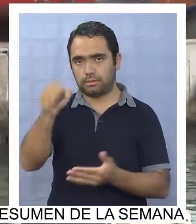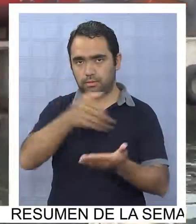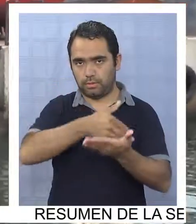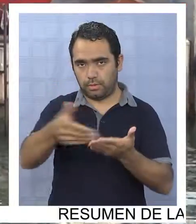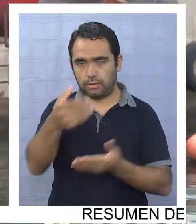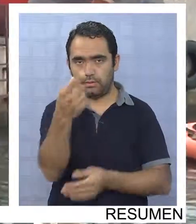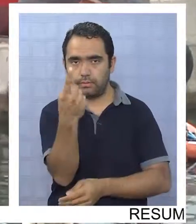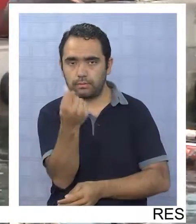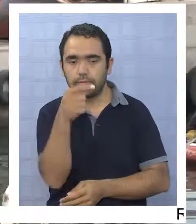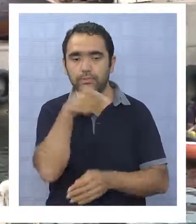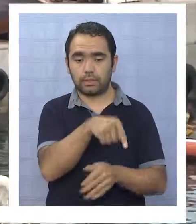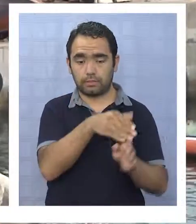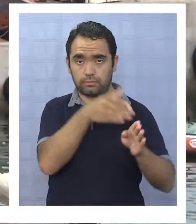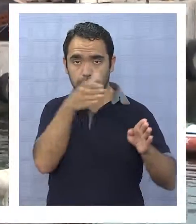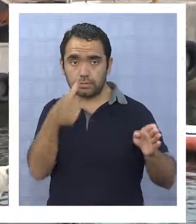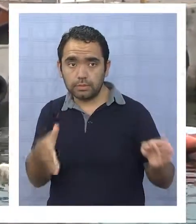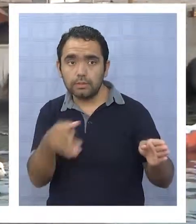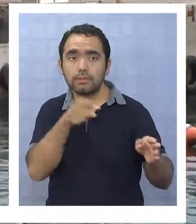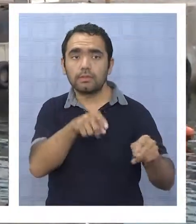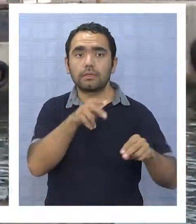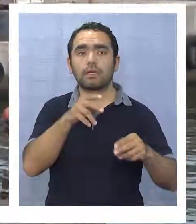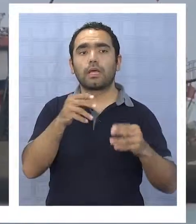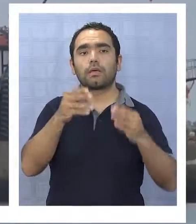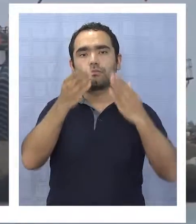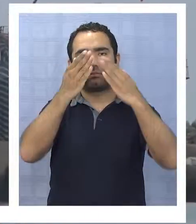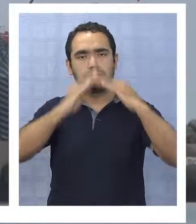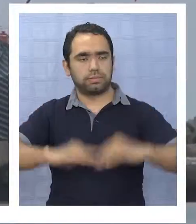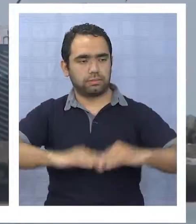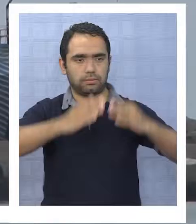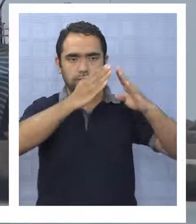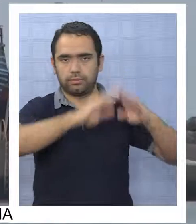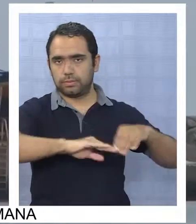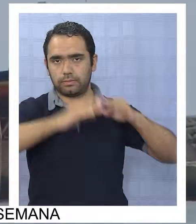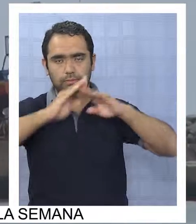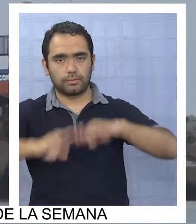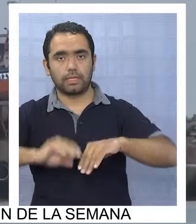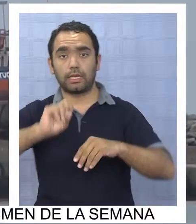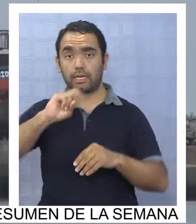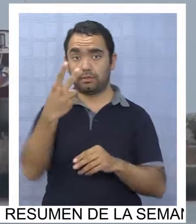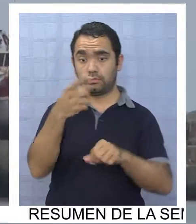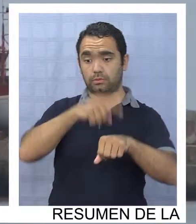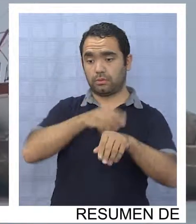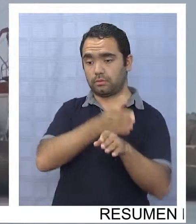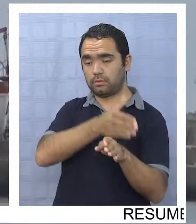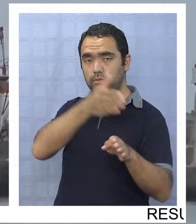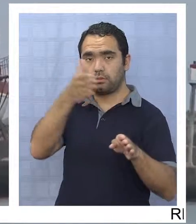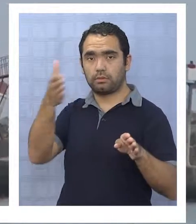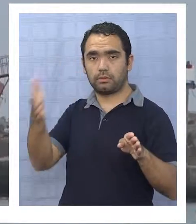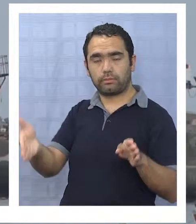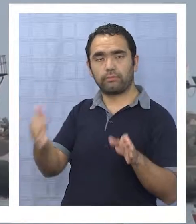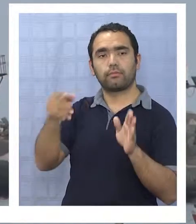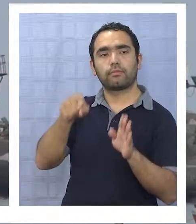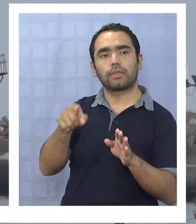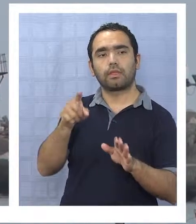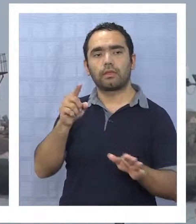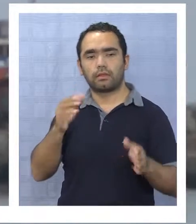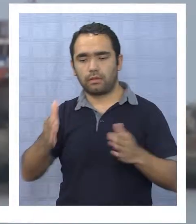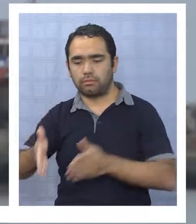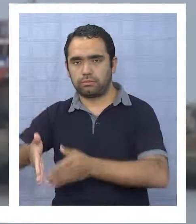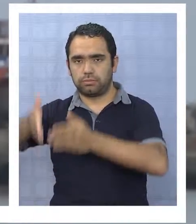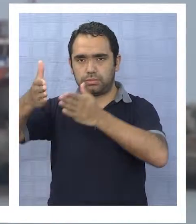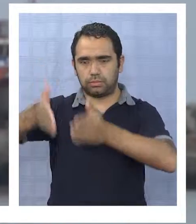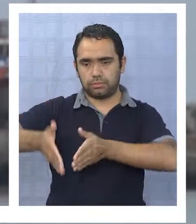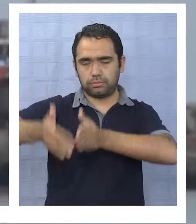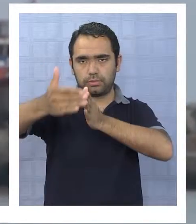pesos. En esta parte se llevaría a cabo la demolición de los boxes y la segunda se alargaría al molo de abrigo para evitar que las